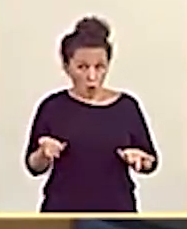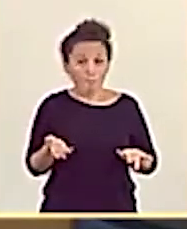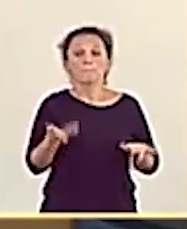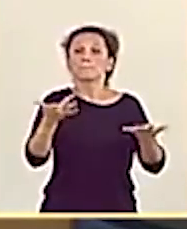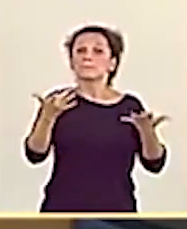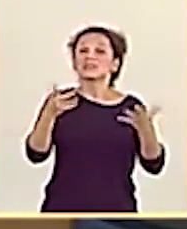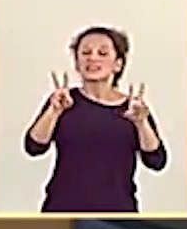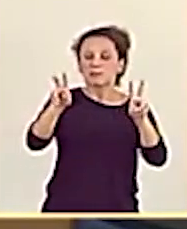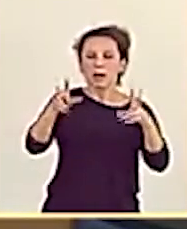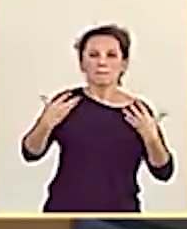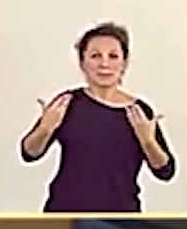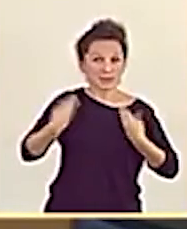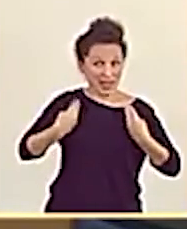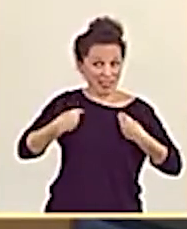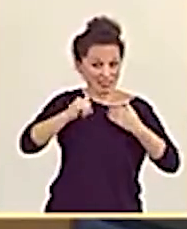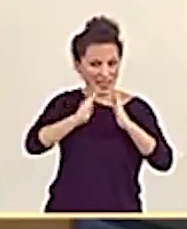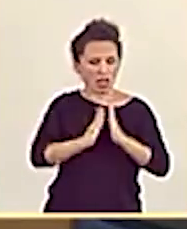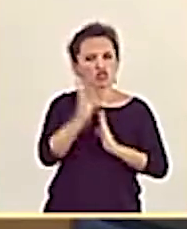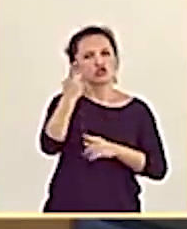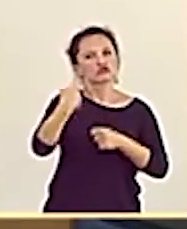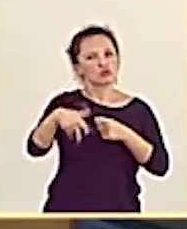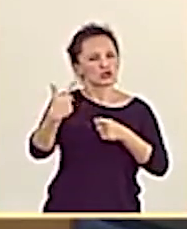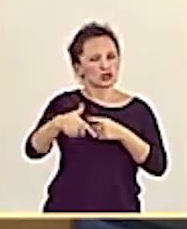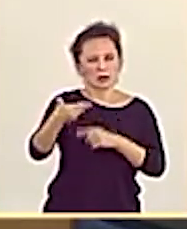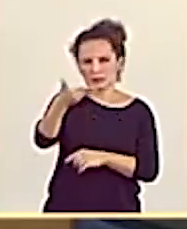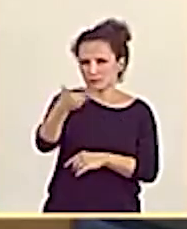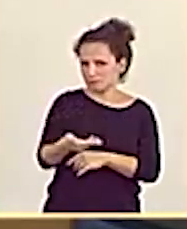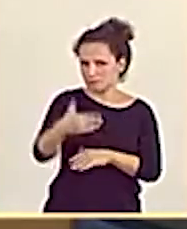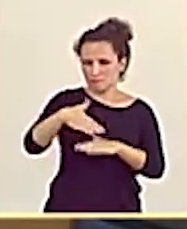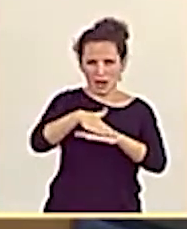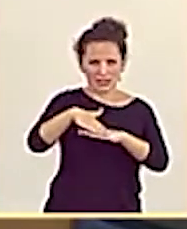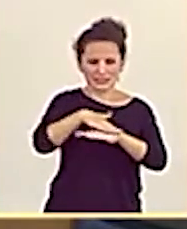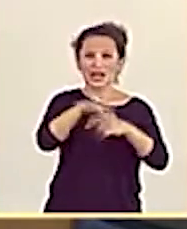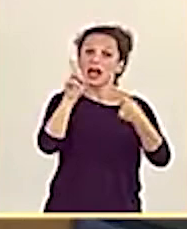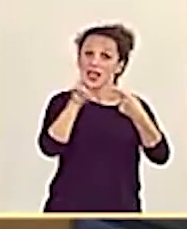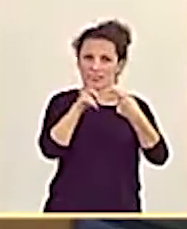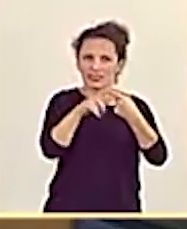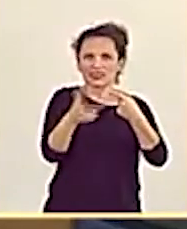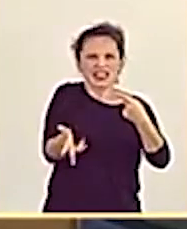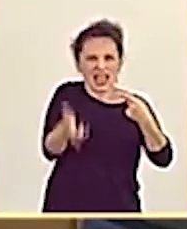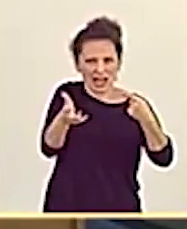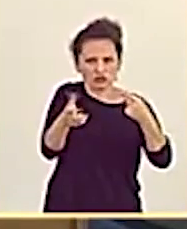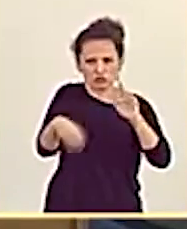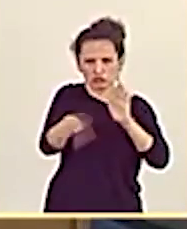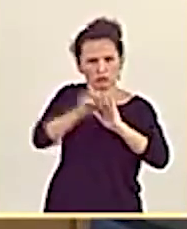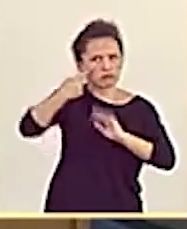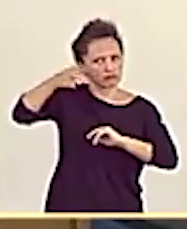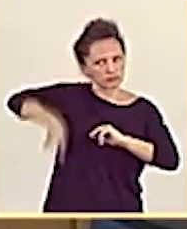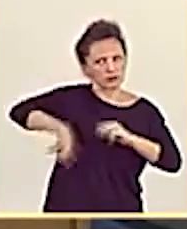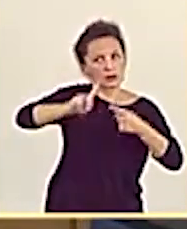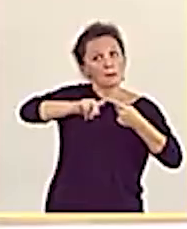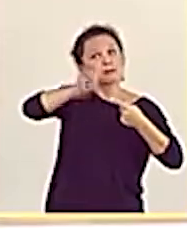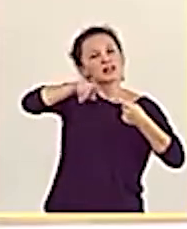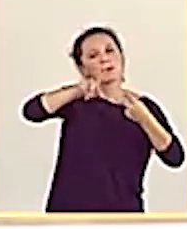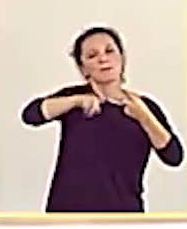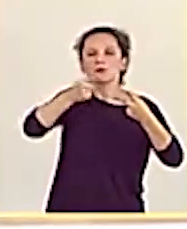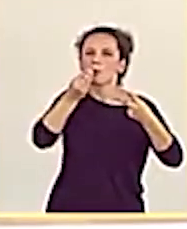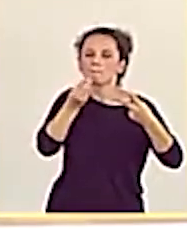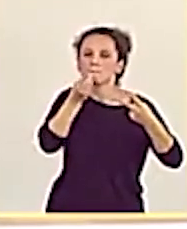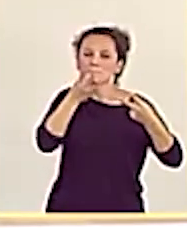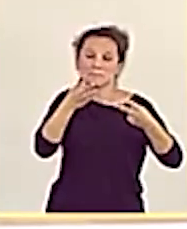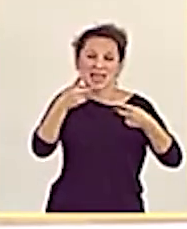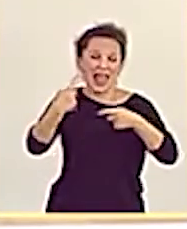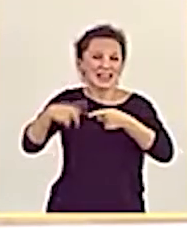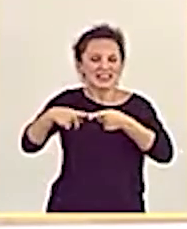hay dos cuestiones básicas. Es, por la parte, un derecho, un derecho constitucionalmente reconocido, pero también es un bien de mercado. La cuestión